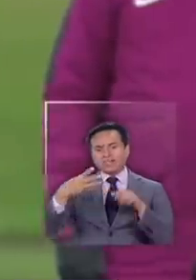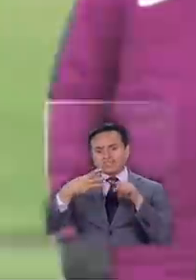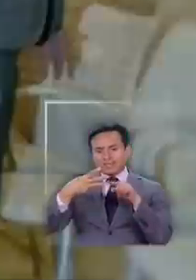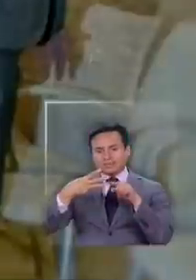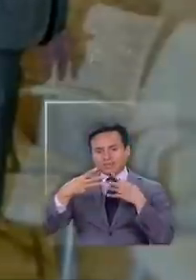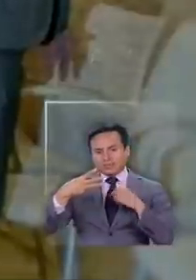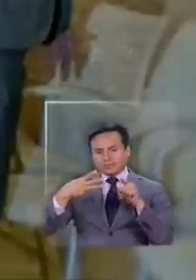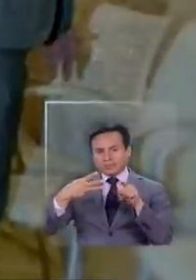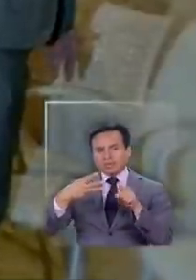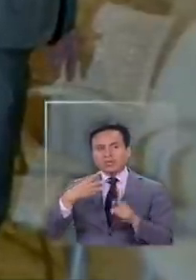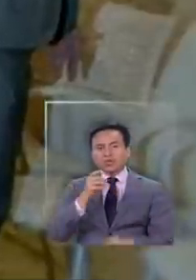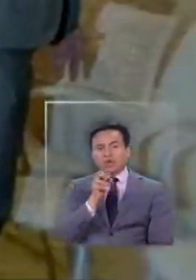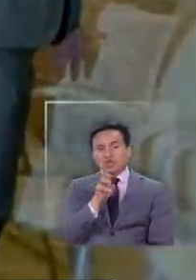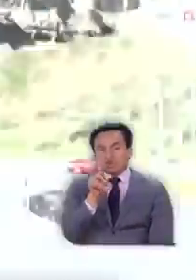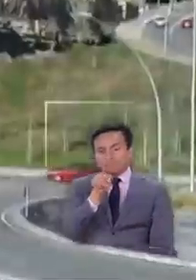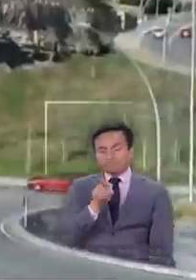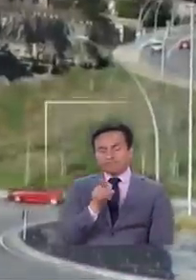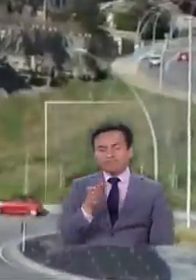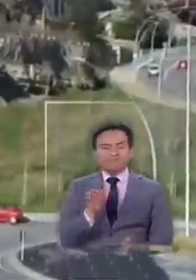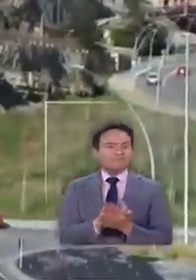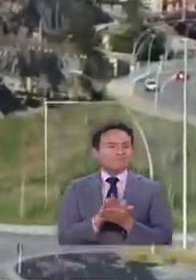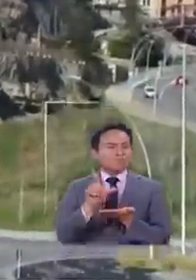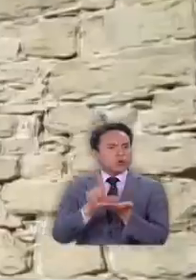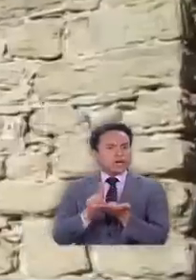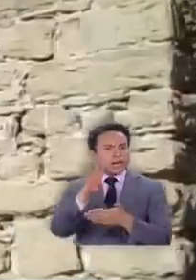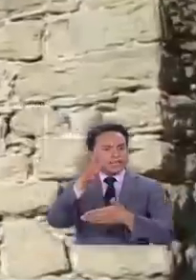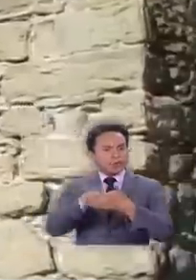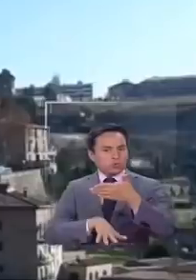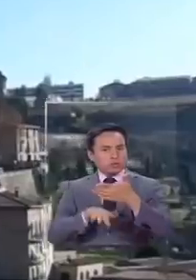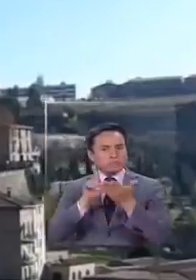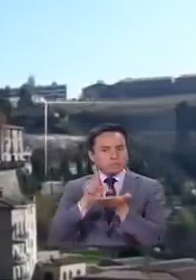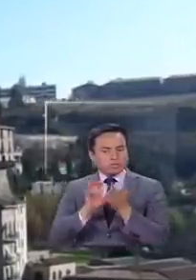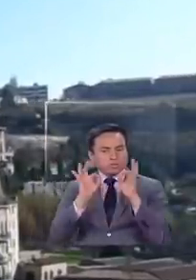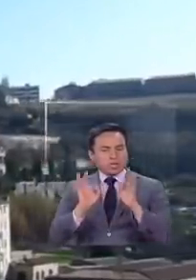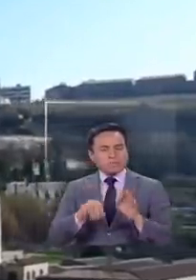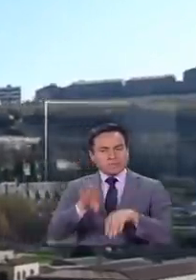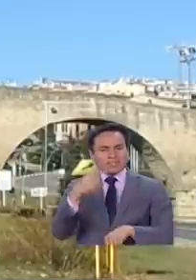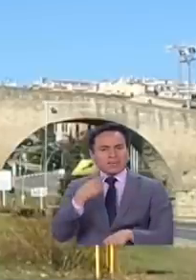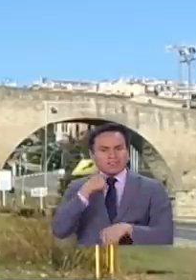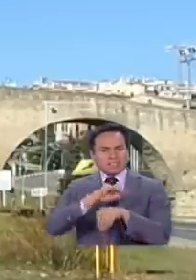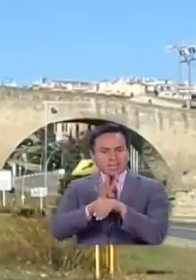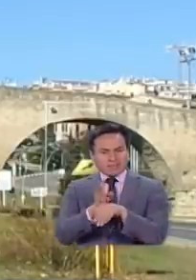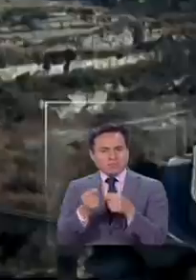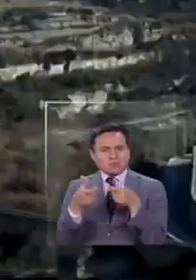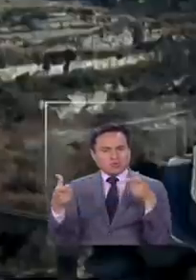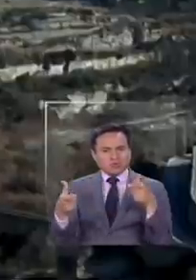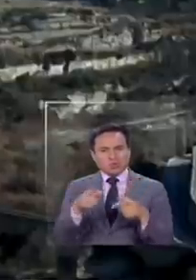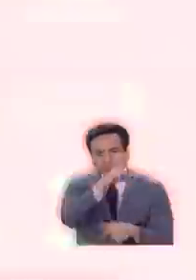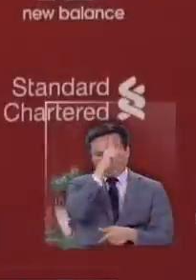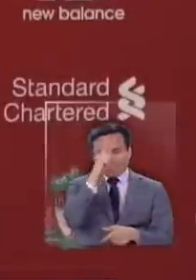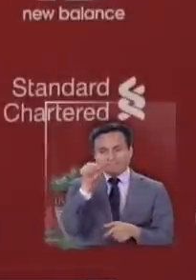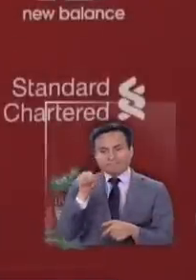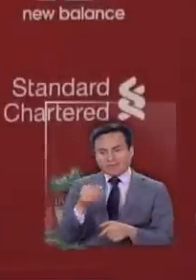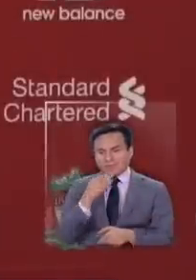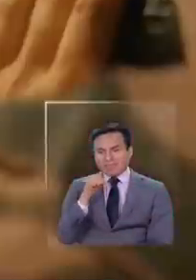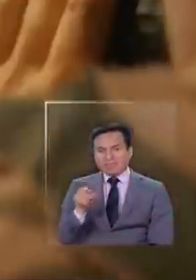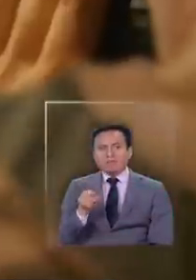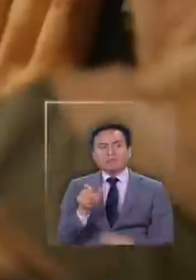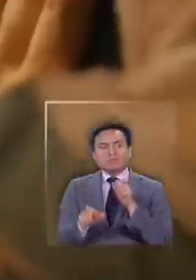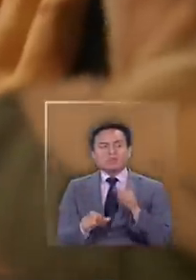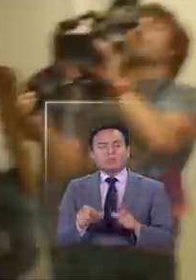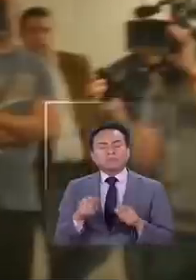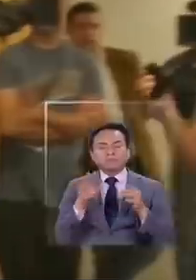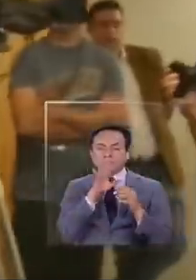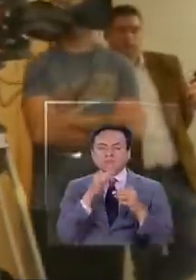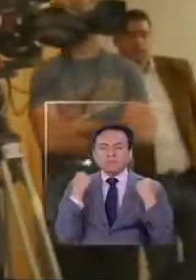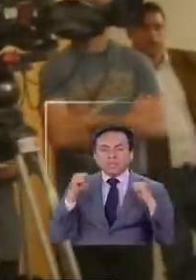lista Doña Dolores falleció en Manresa una localidad de Cataluña que es la segunda región más afectada de España después de Madrid acá no hubo colores